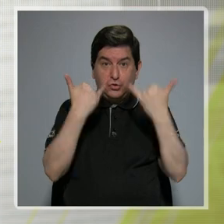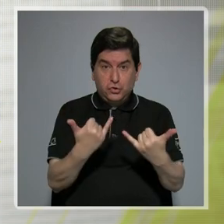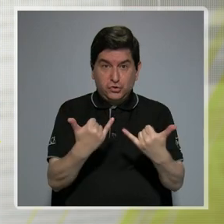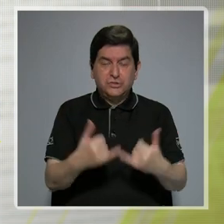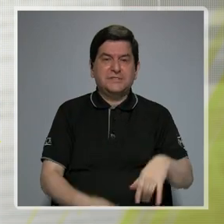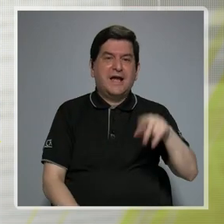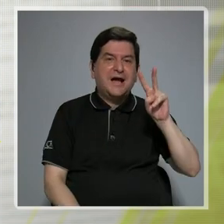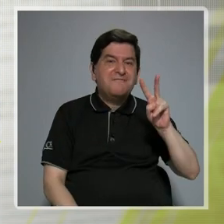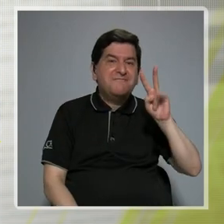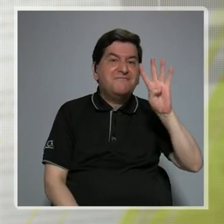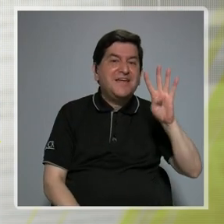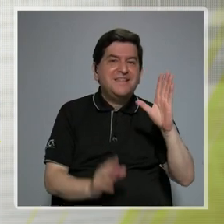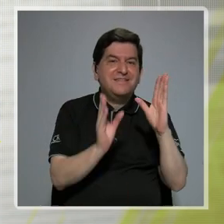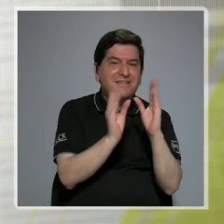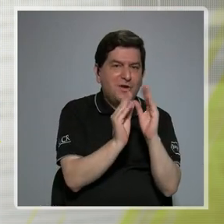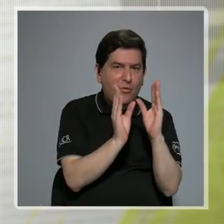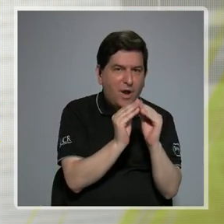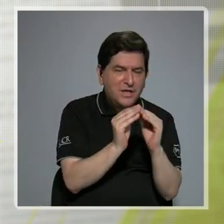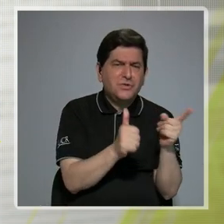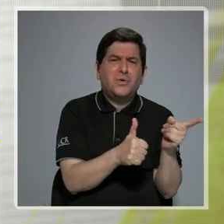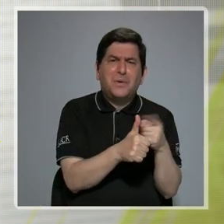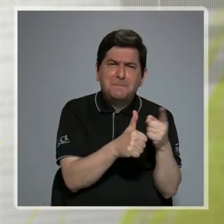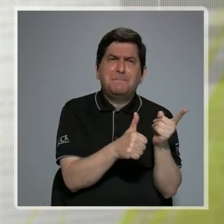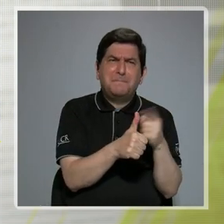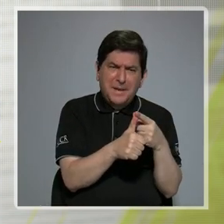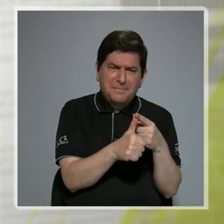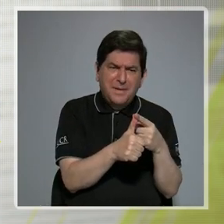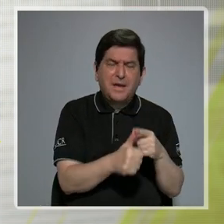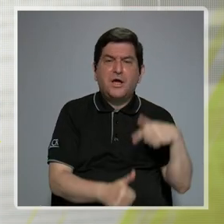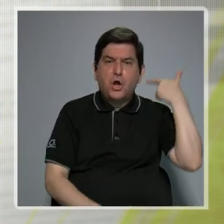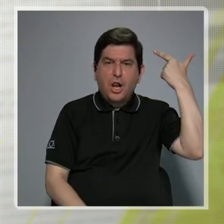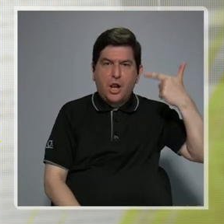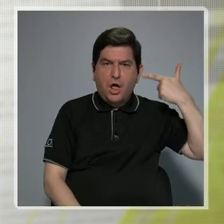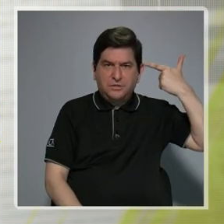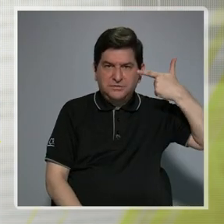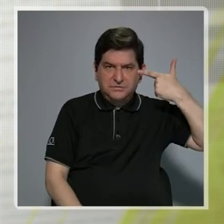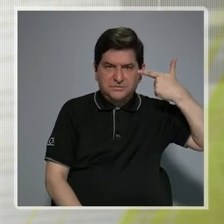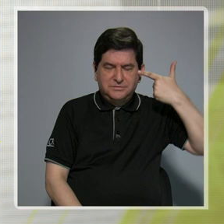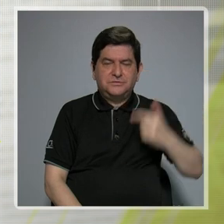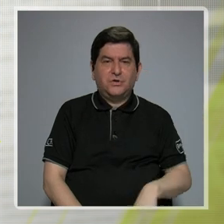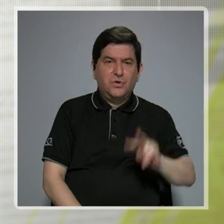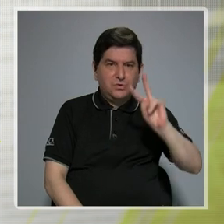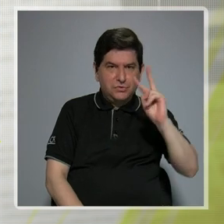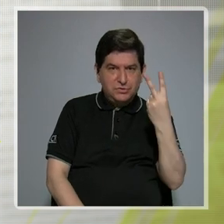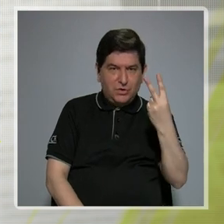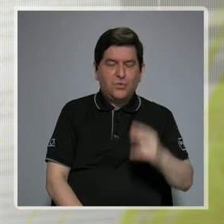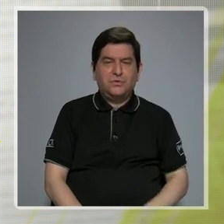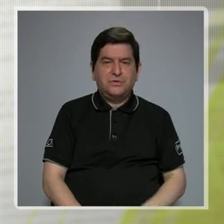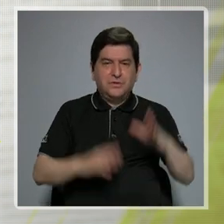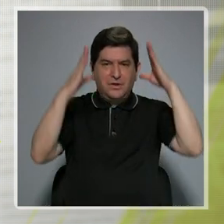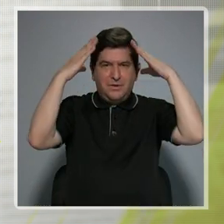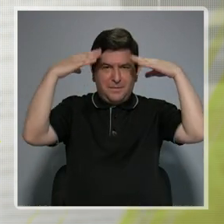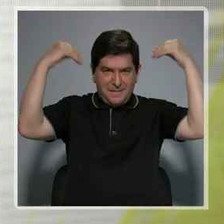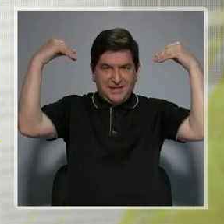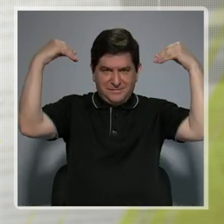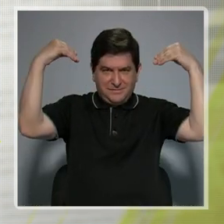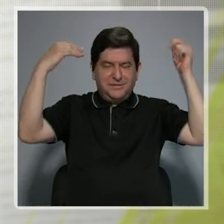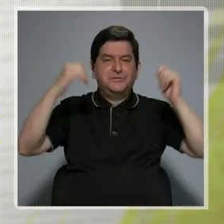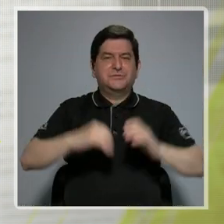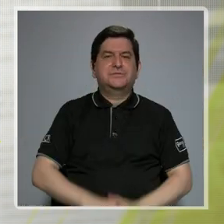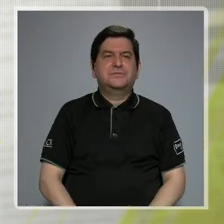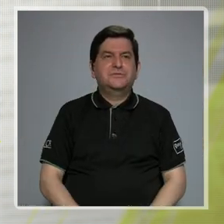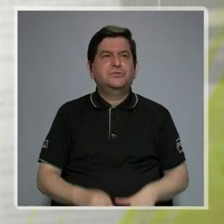24 congresos. El primero lo hicimos en Londres, el segundo lo hicimos en Holanda, Países Bajos,